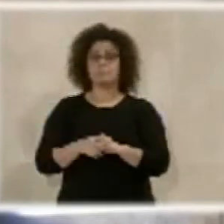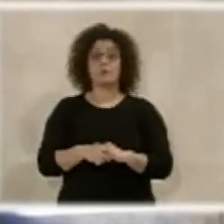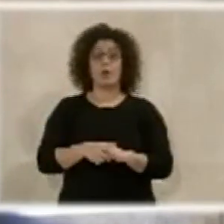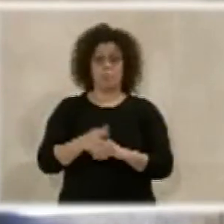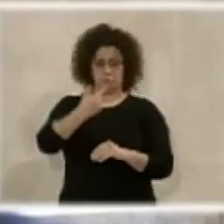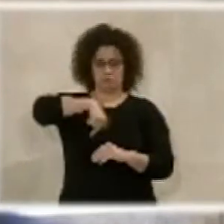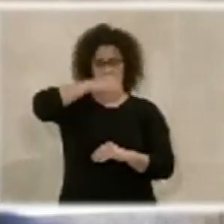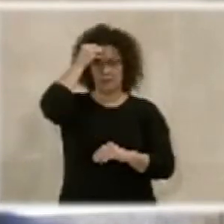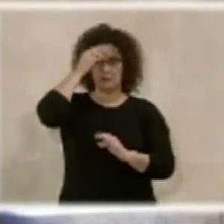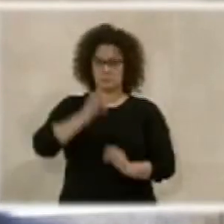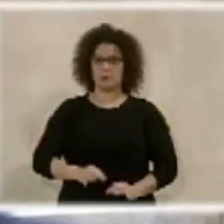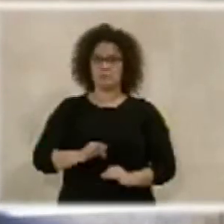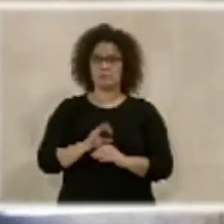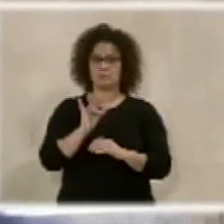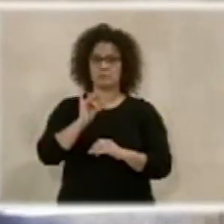convencidos